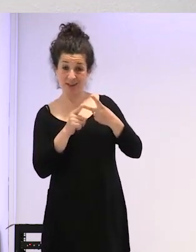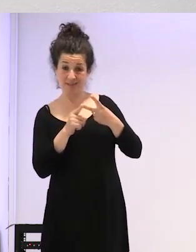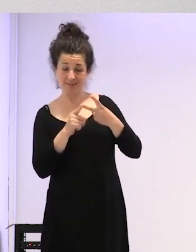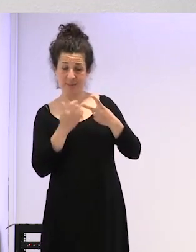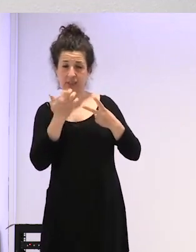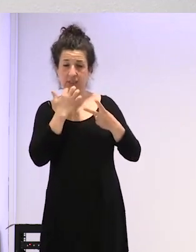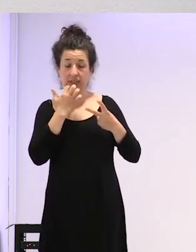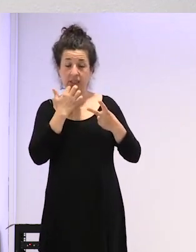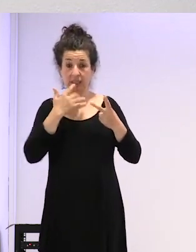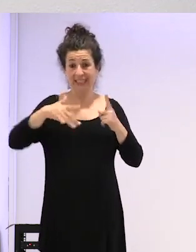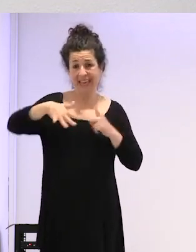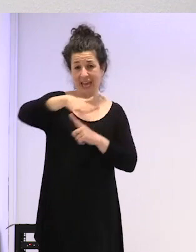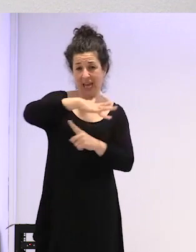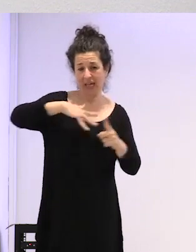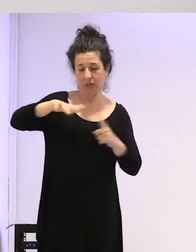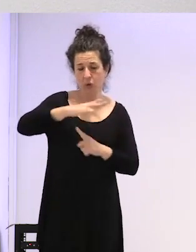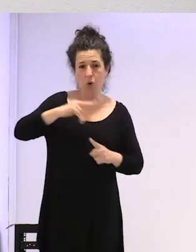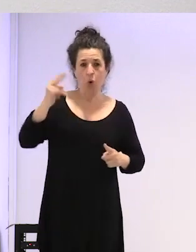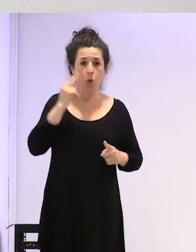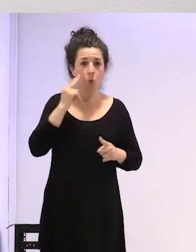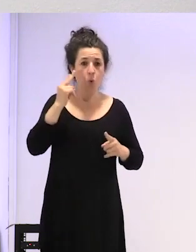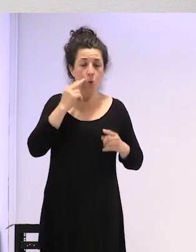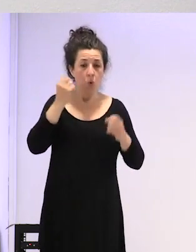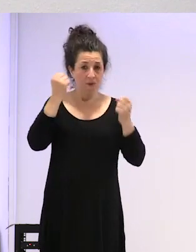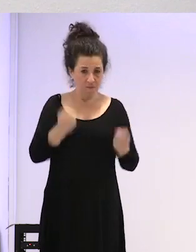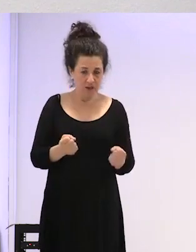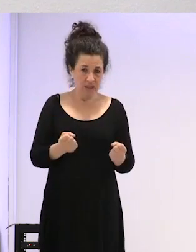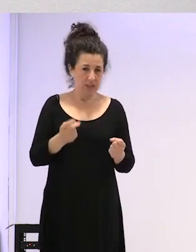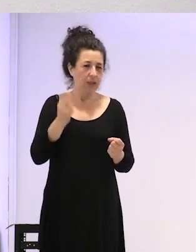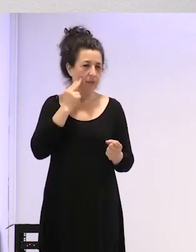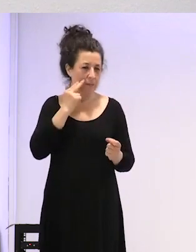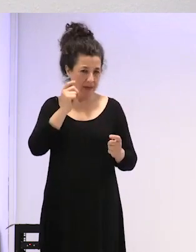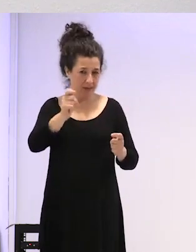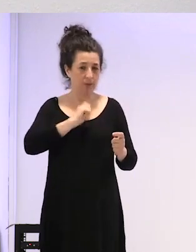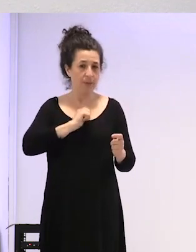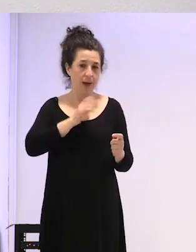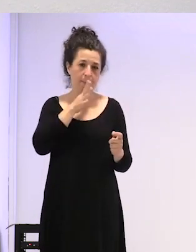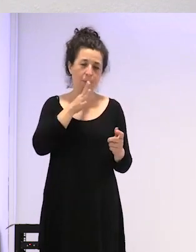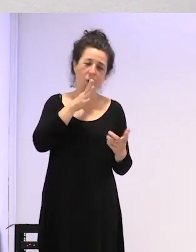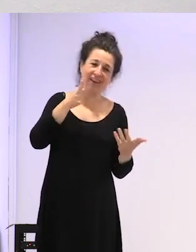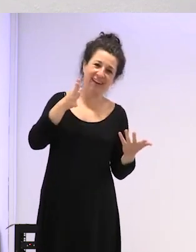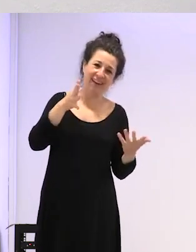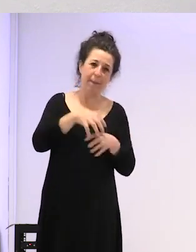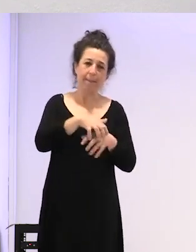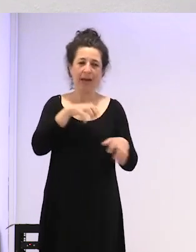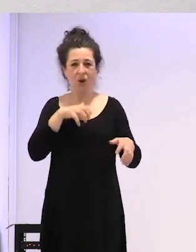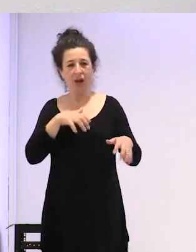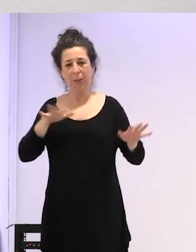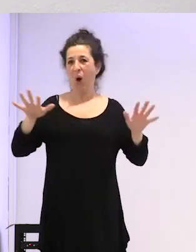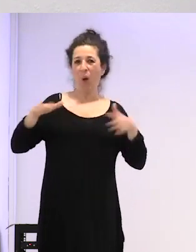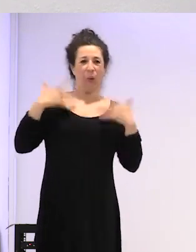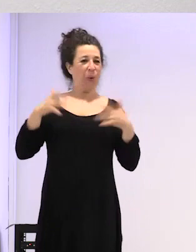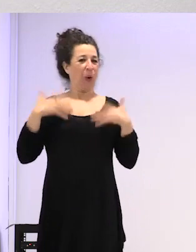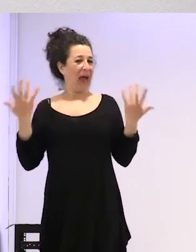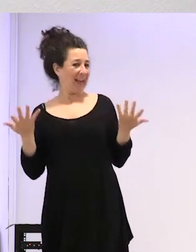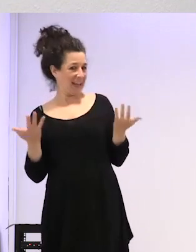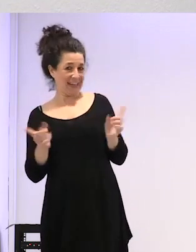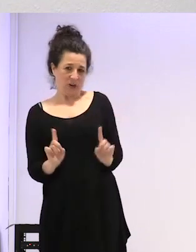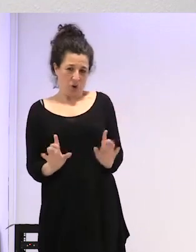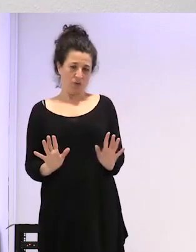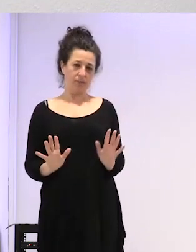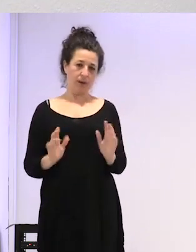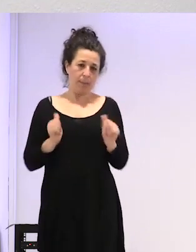da mucho miedo el entorno que siempre da porque sabes que aquí no alegrarse alegrarse así de entrada no se alegrarán